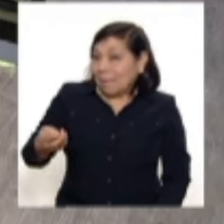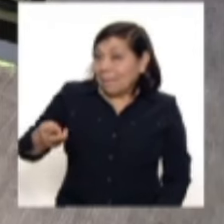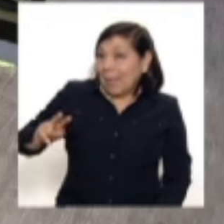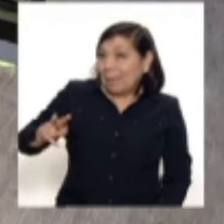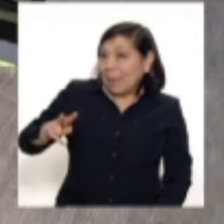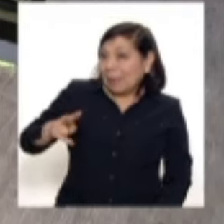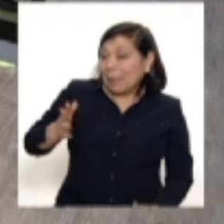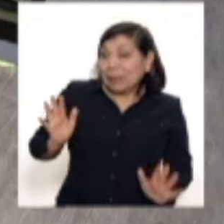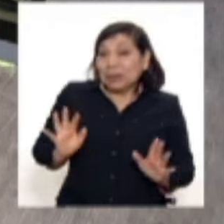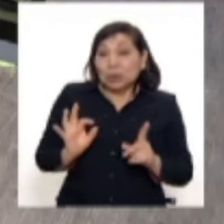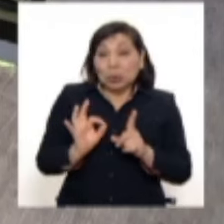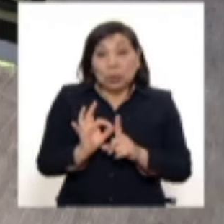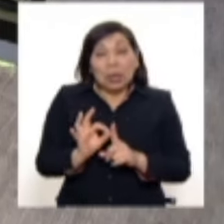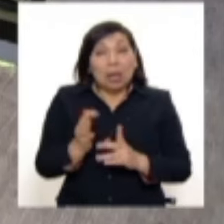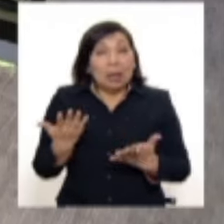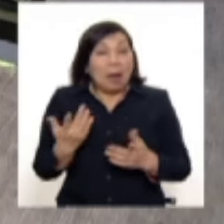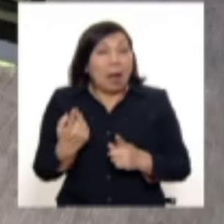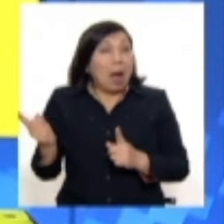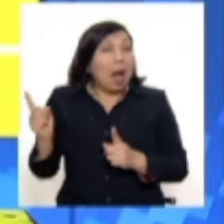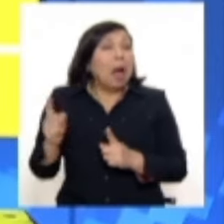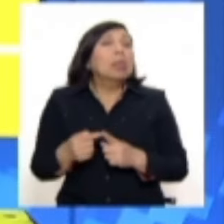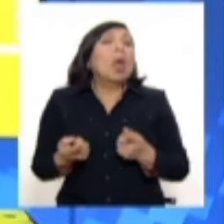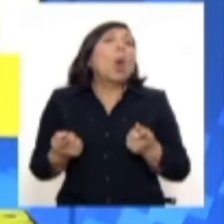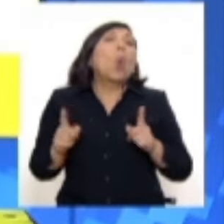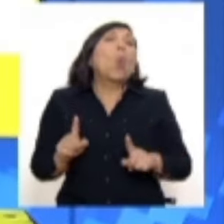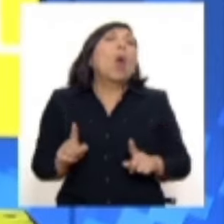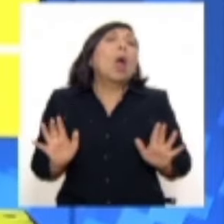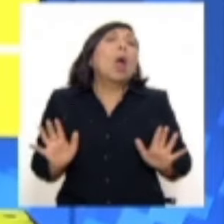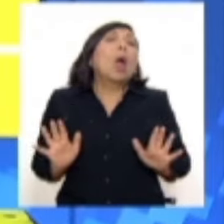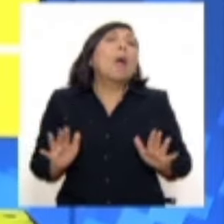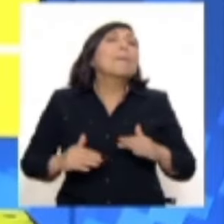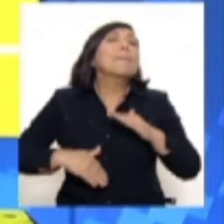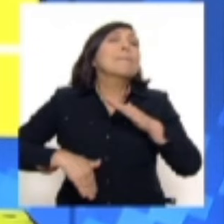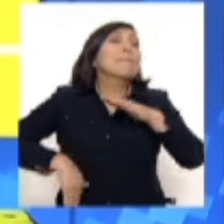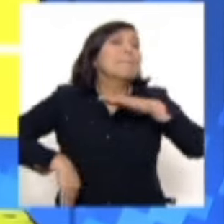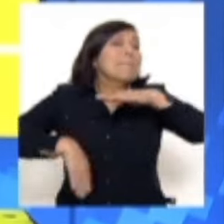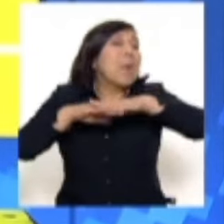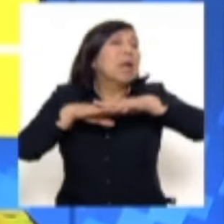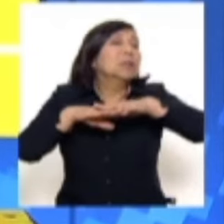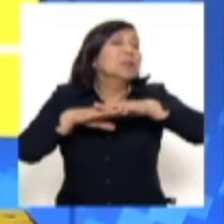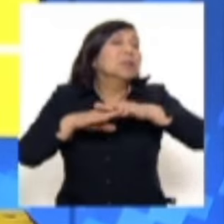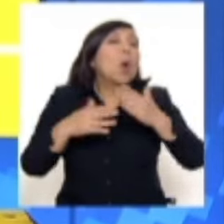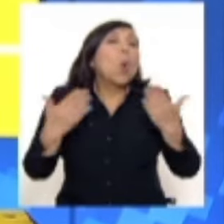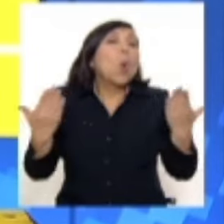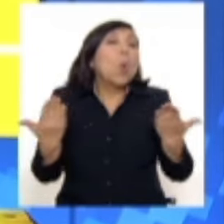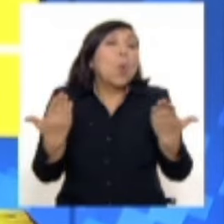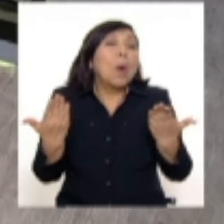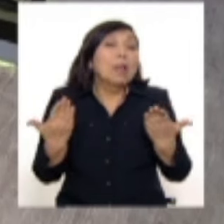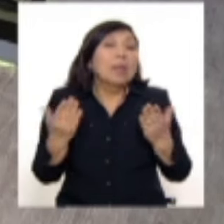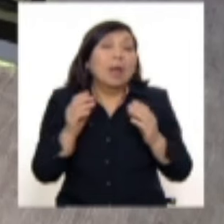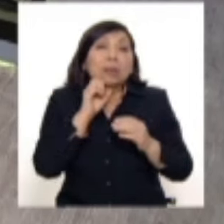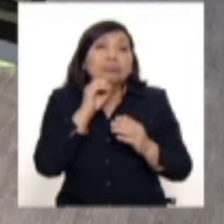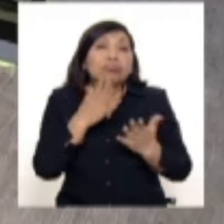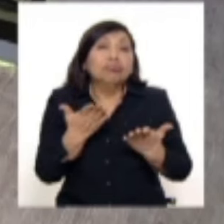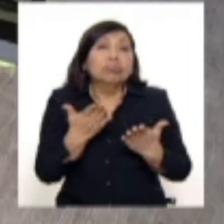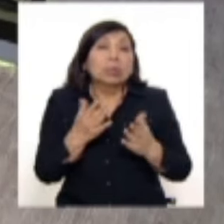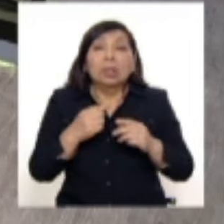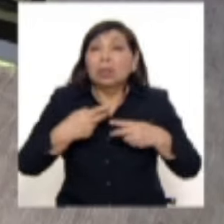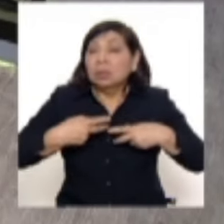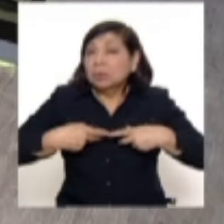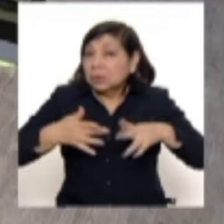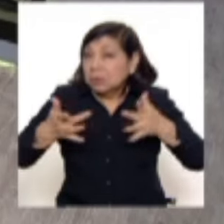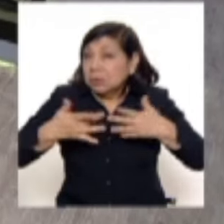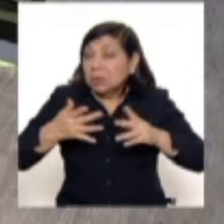incrementando, sobre todo la temperatura diurna. ¿Hasta cuánto sería el máximo? Hay información que ya se está comunicando a través de las redes